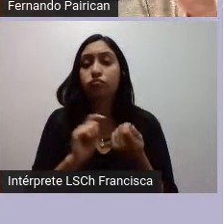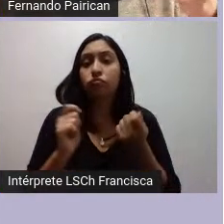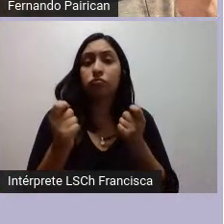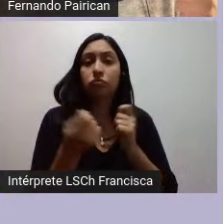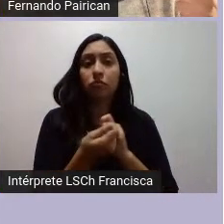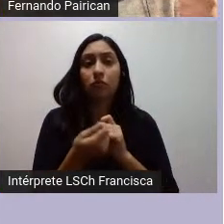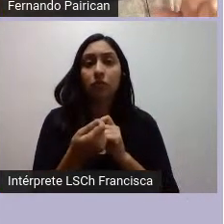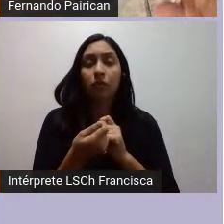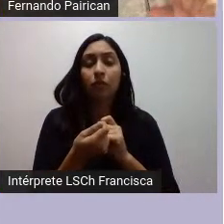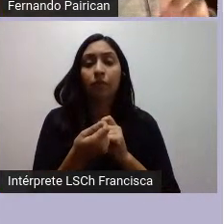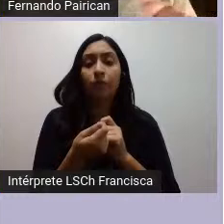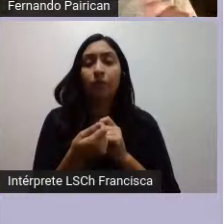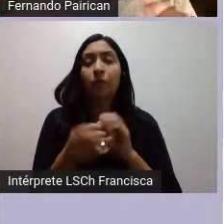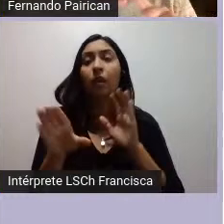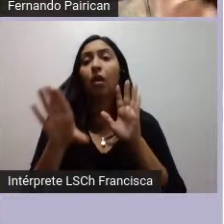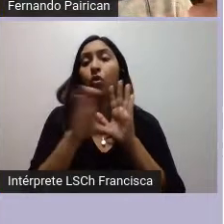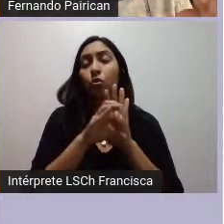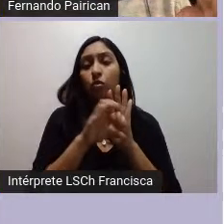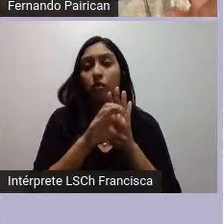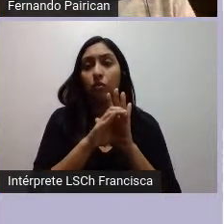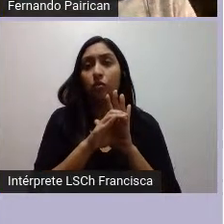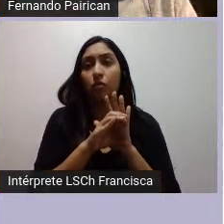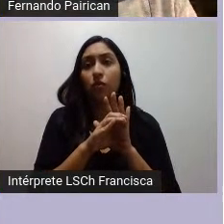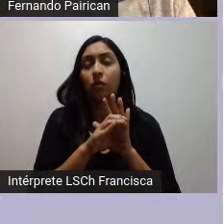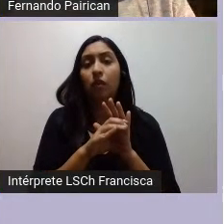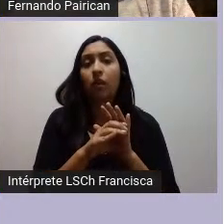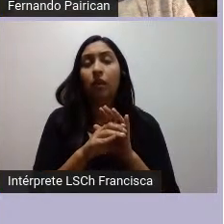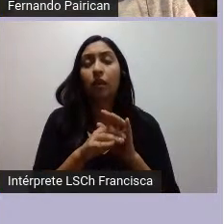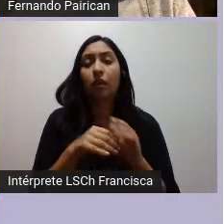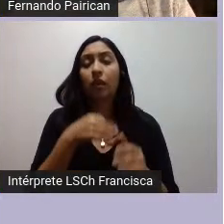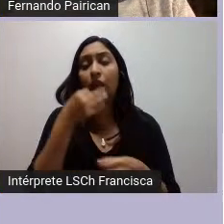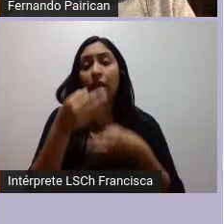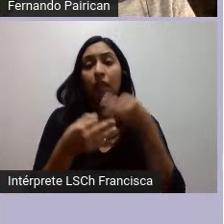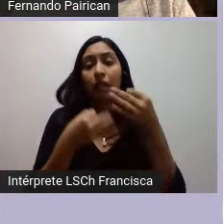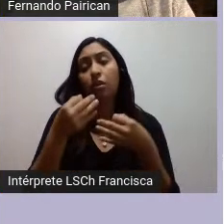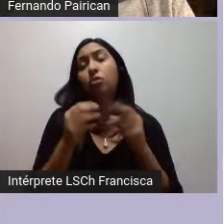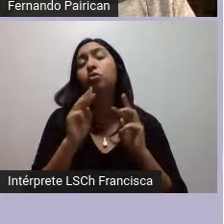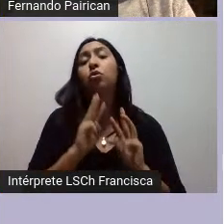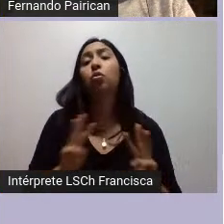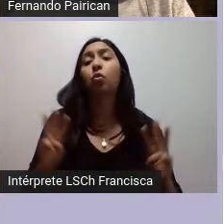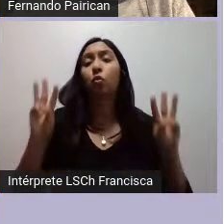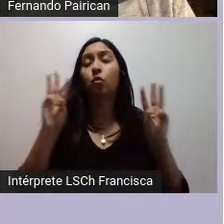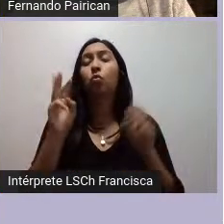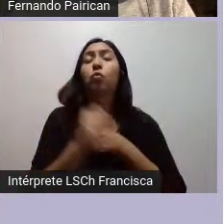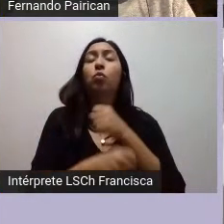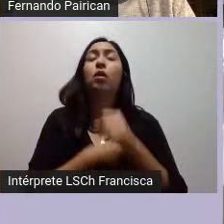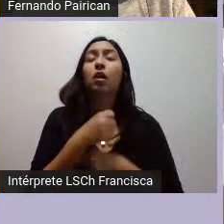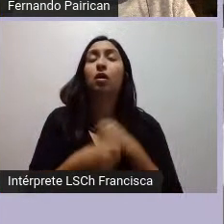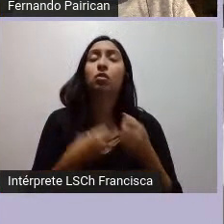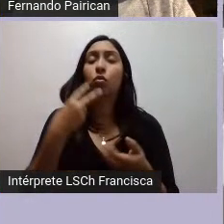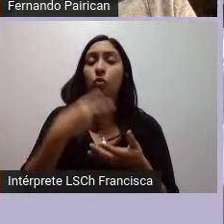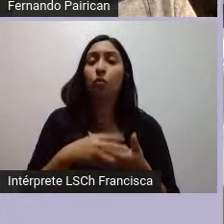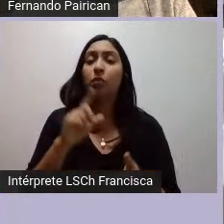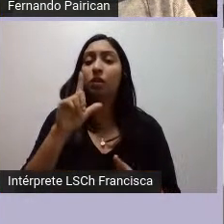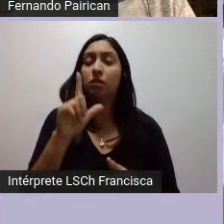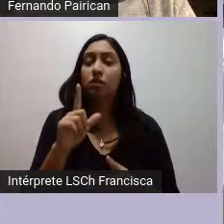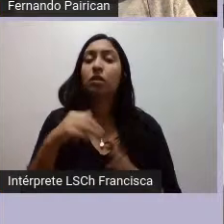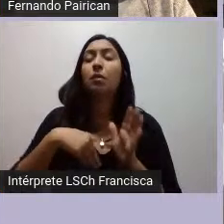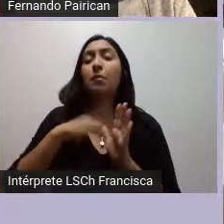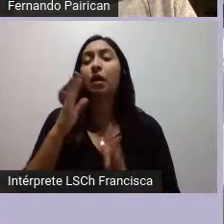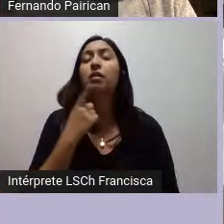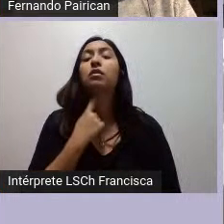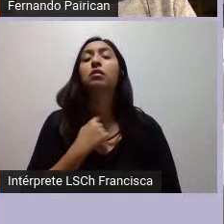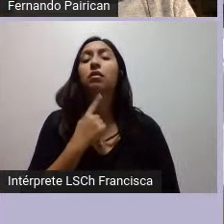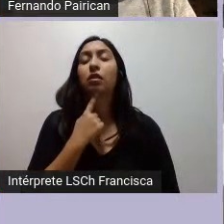constitucionalizar la declaración de la ONU del año 2007 que sin duda me parece que es uno de los aspectos más interesantes de este